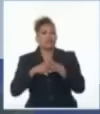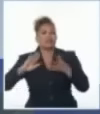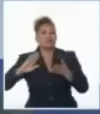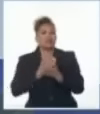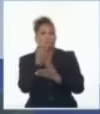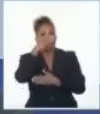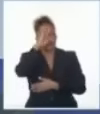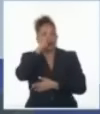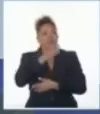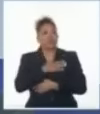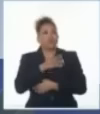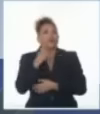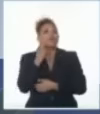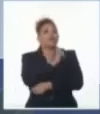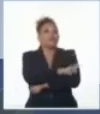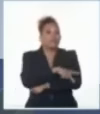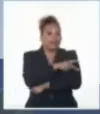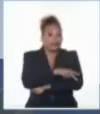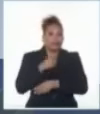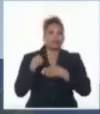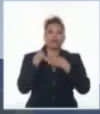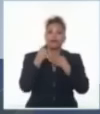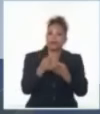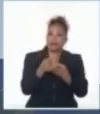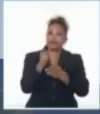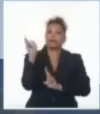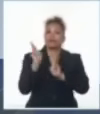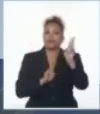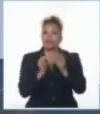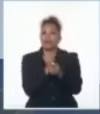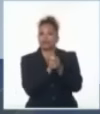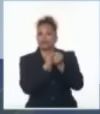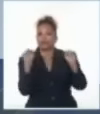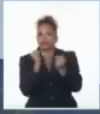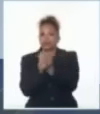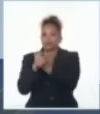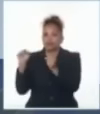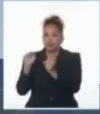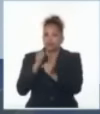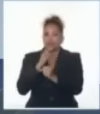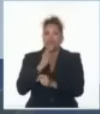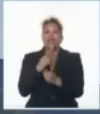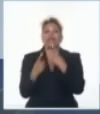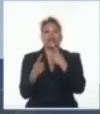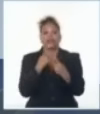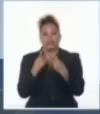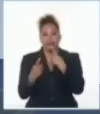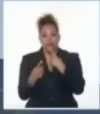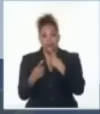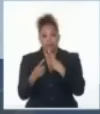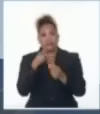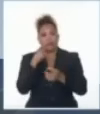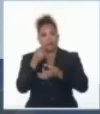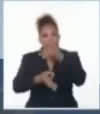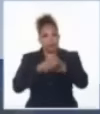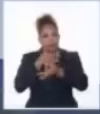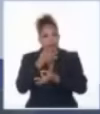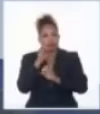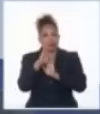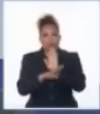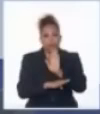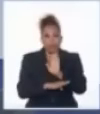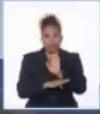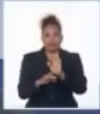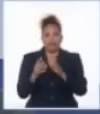estados que supuestamente patrocinan el terrorismo. En entrevista ofrecida a Adam Morel, la diplomática indicó que la medida unilateral